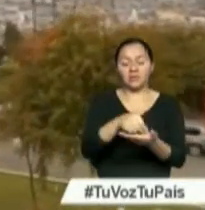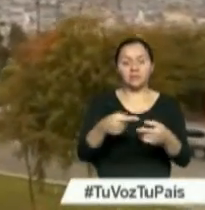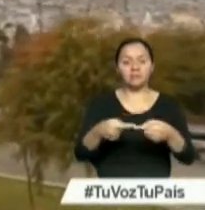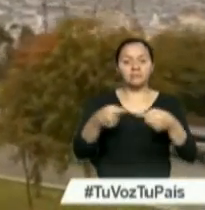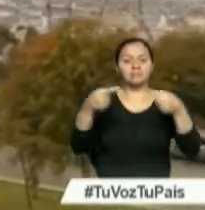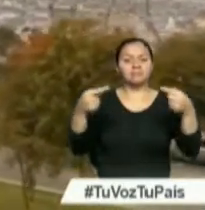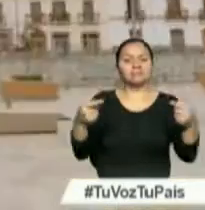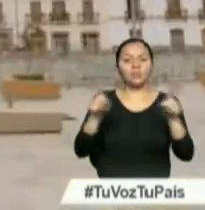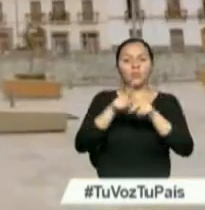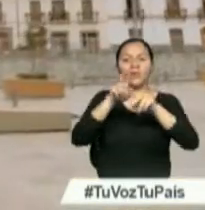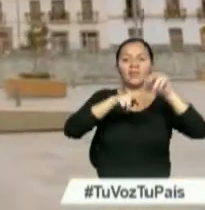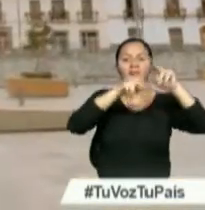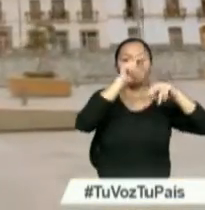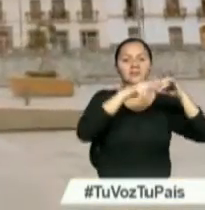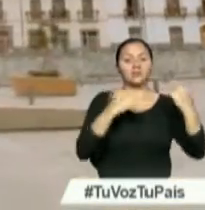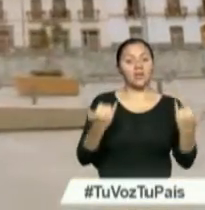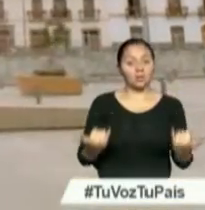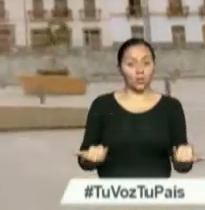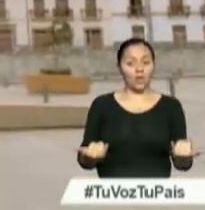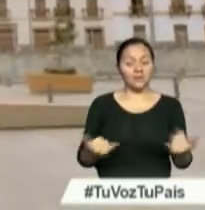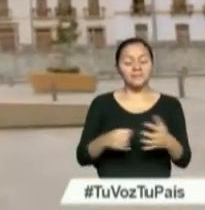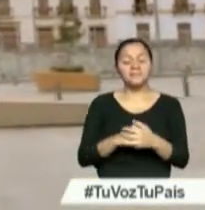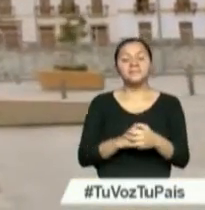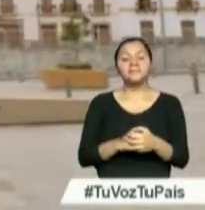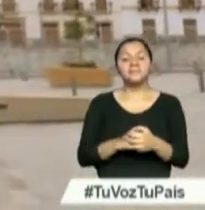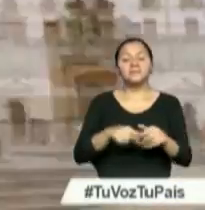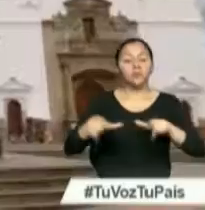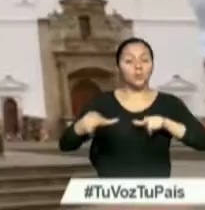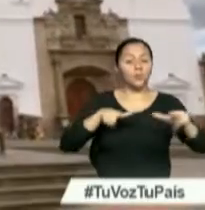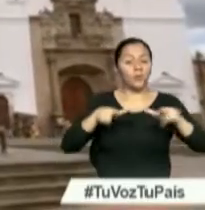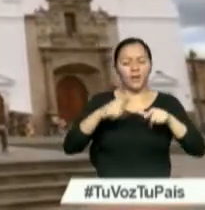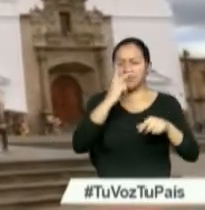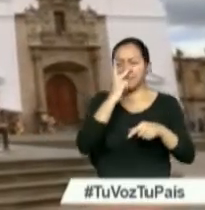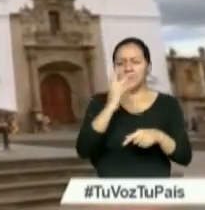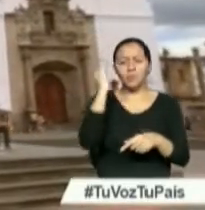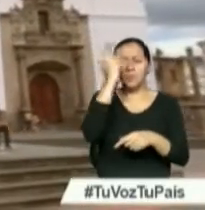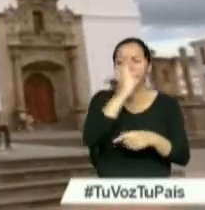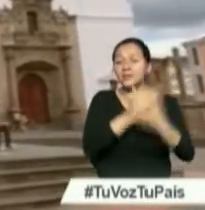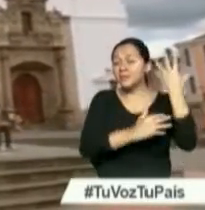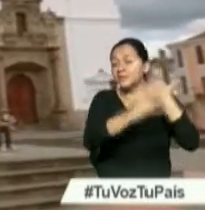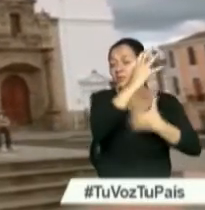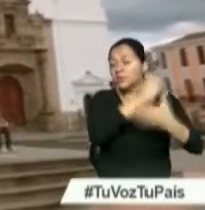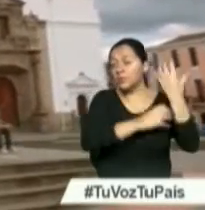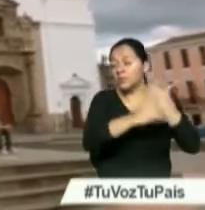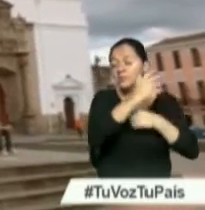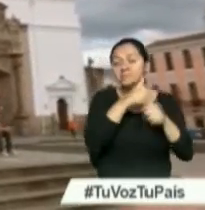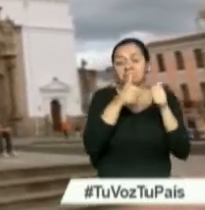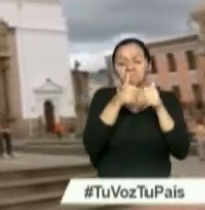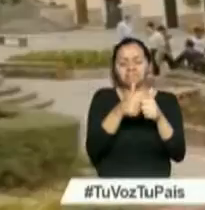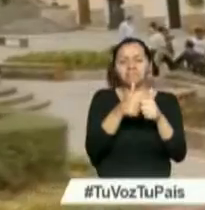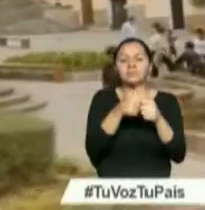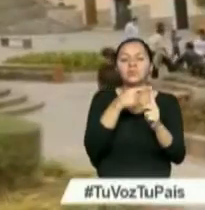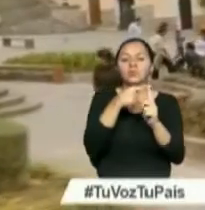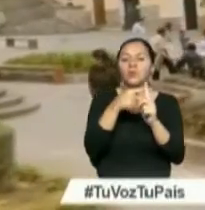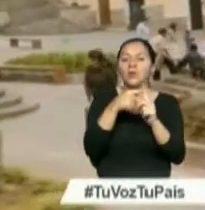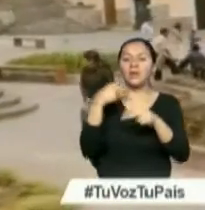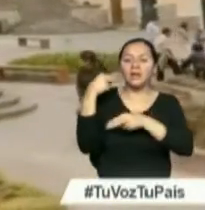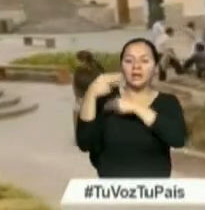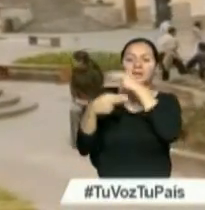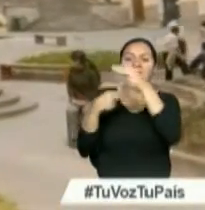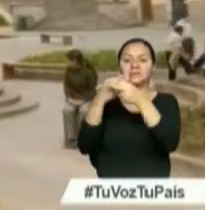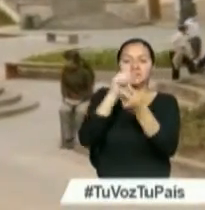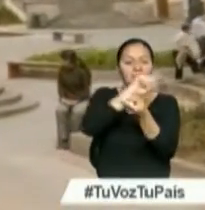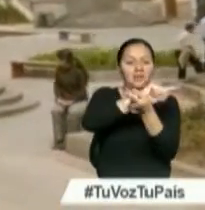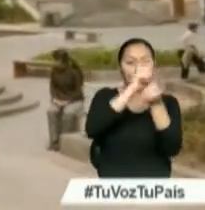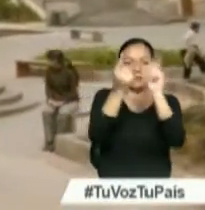con sus modernos edificios del presente. Un lugar que guarda los enigmas de una historia milenaria, la magnífica herencia del encuentro de